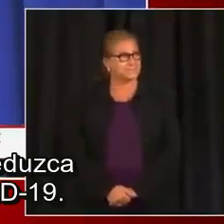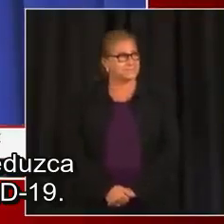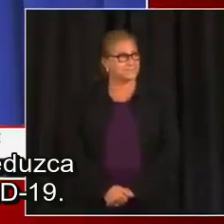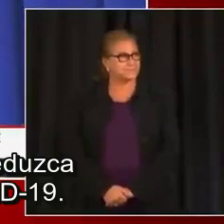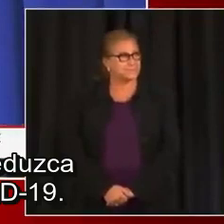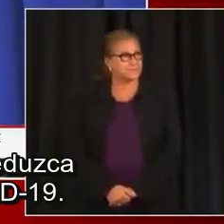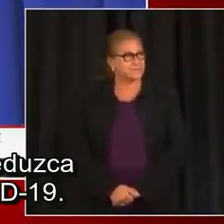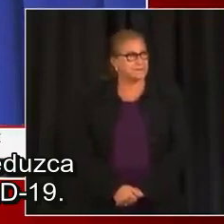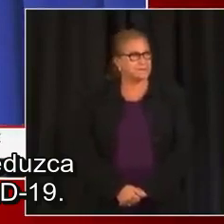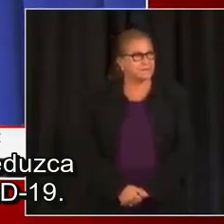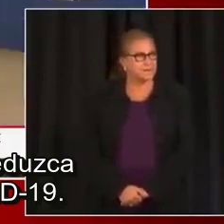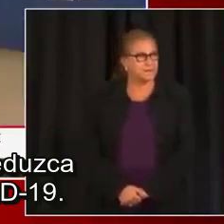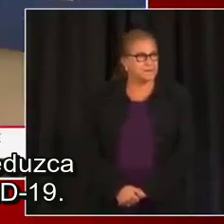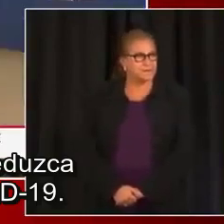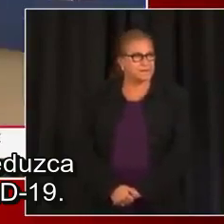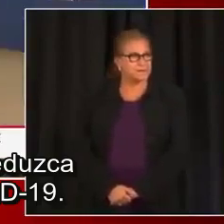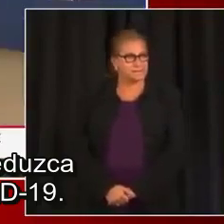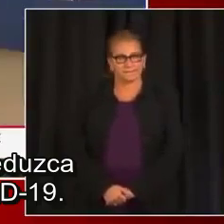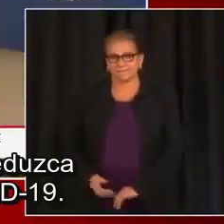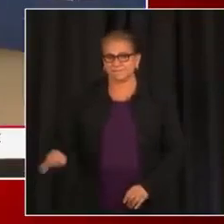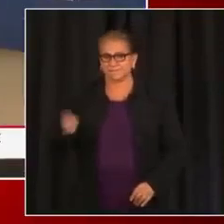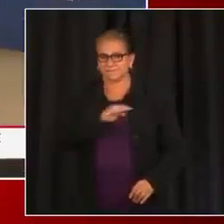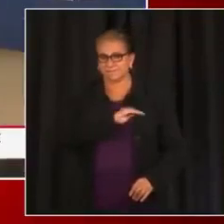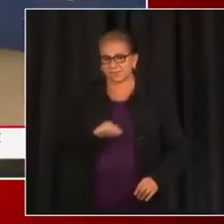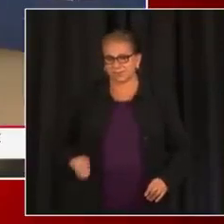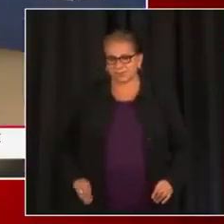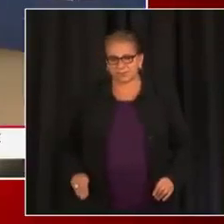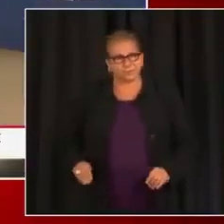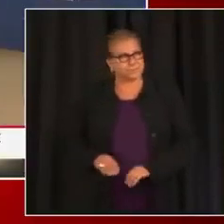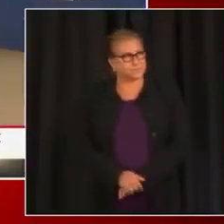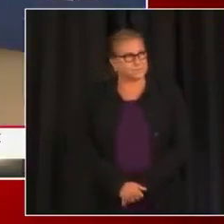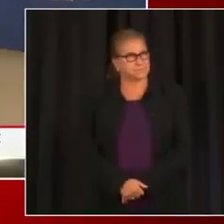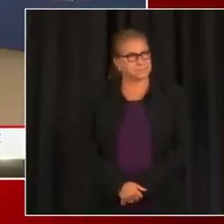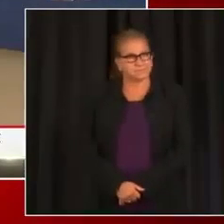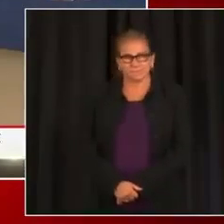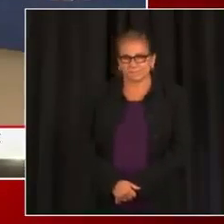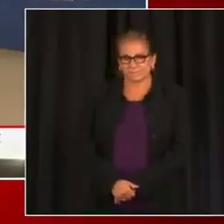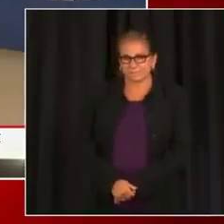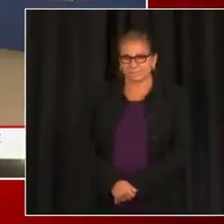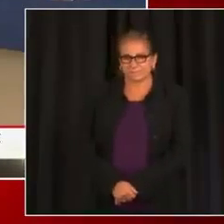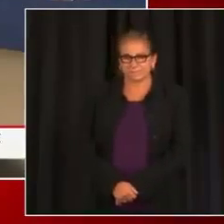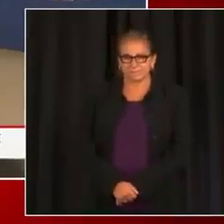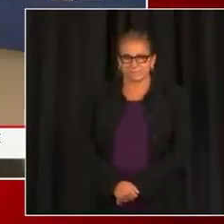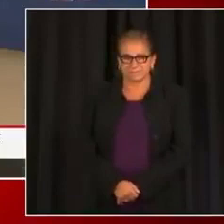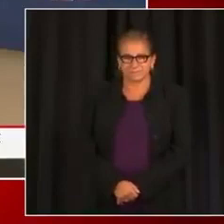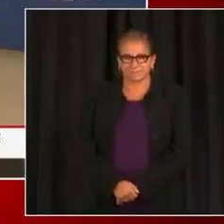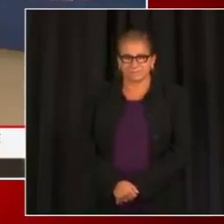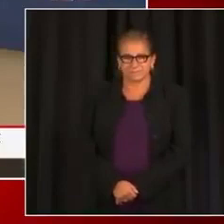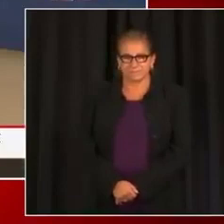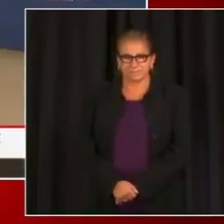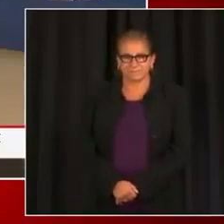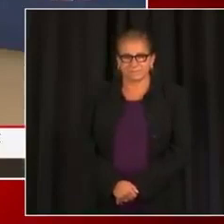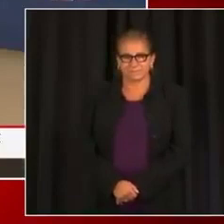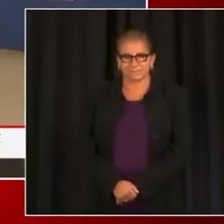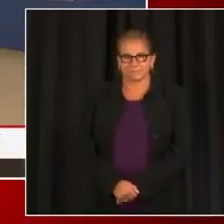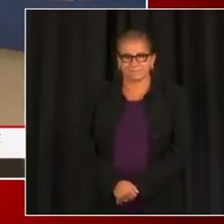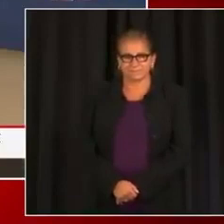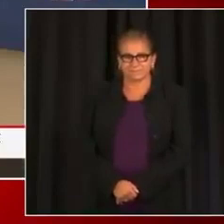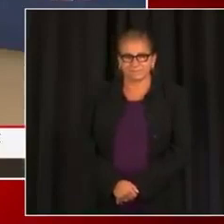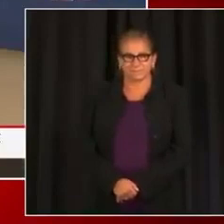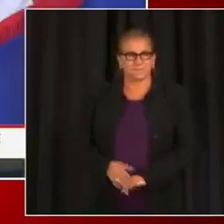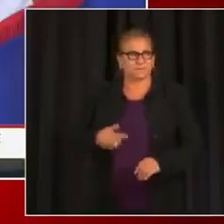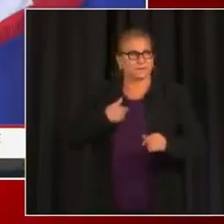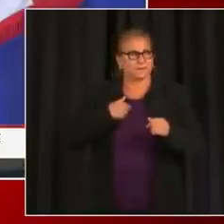la transmisión, el riesgo de transmisión de COVID-19. Gracias, doctora Nesbitt. Finalmente, quiero hablar